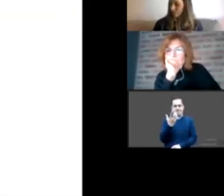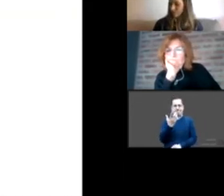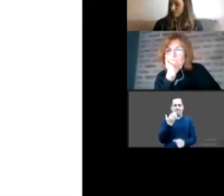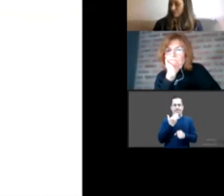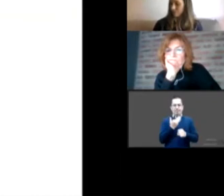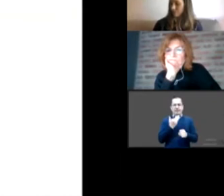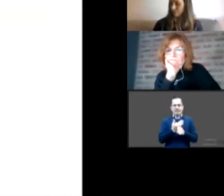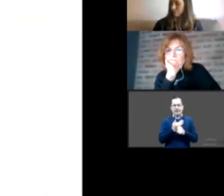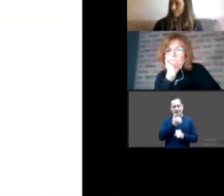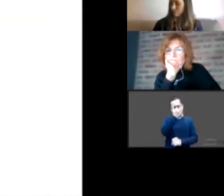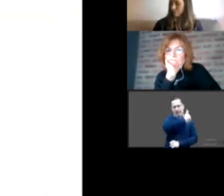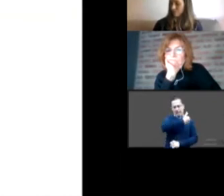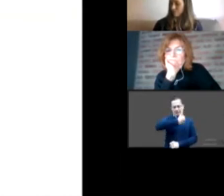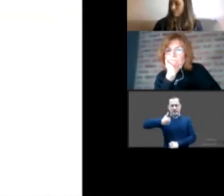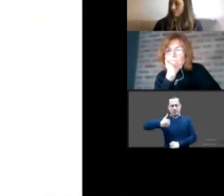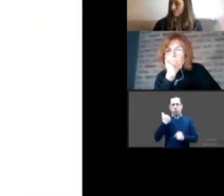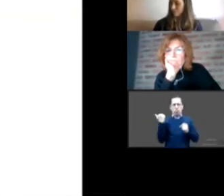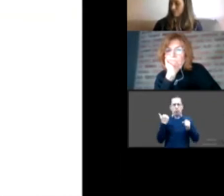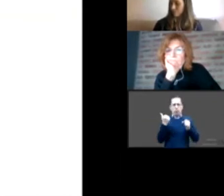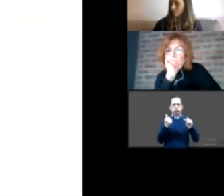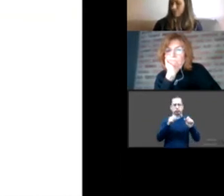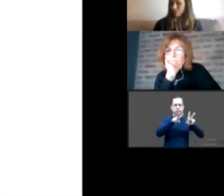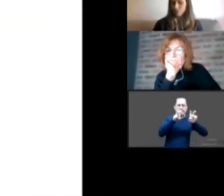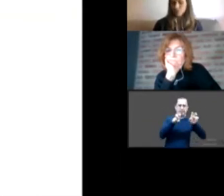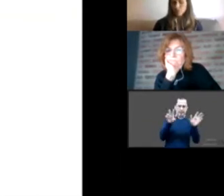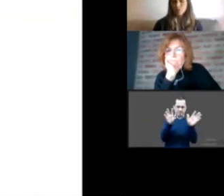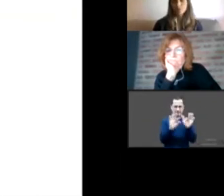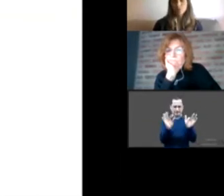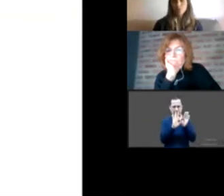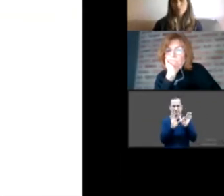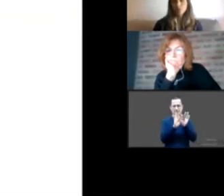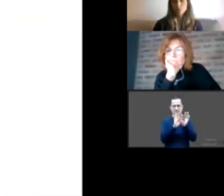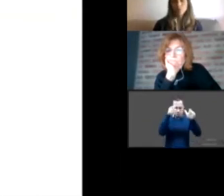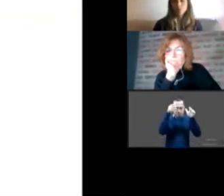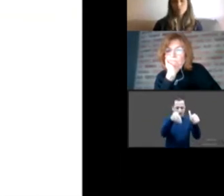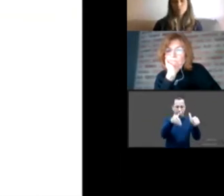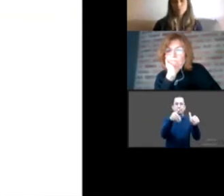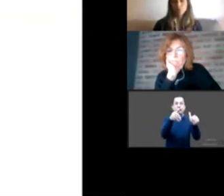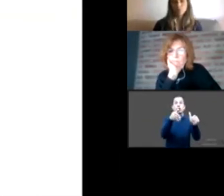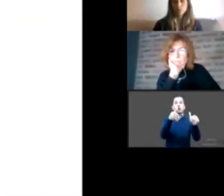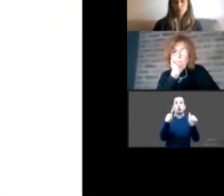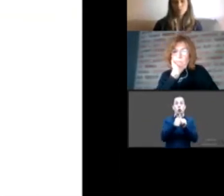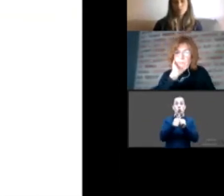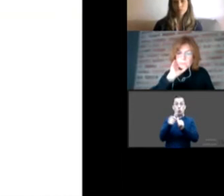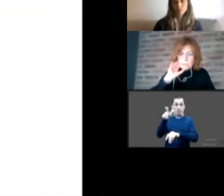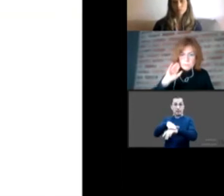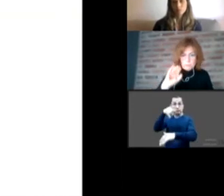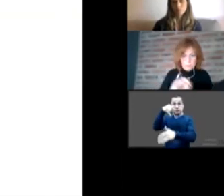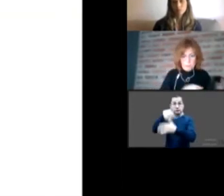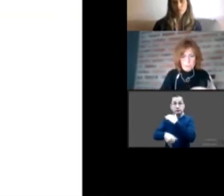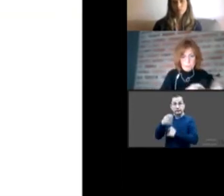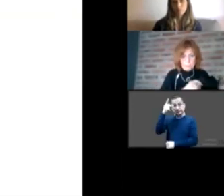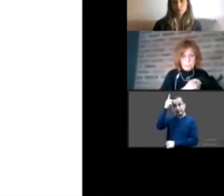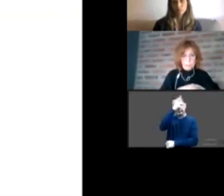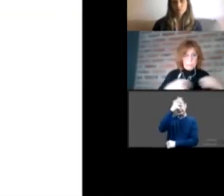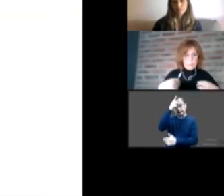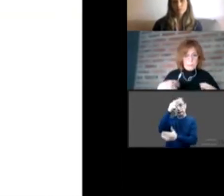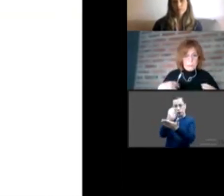sin entrar necesariamente al mundo de la psicoterapia, pero sí de los impactos, decidí